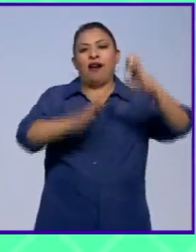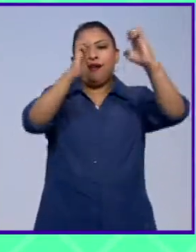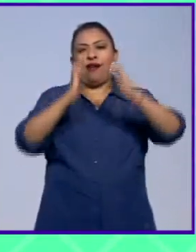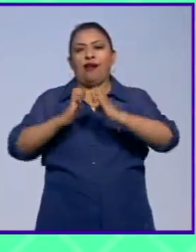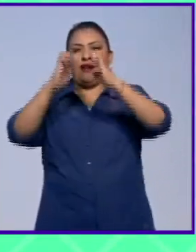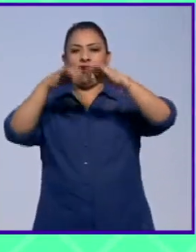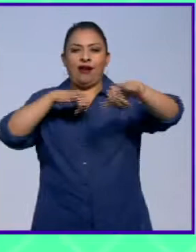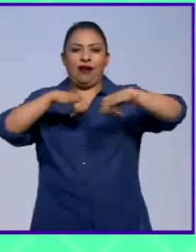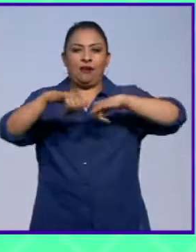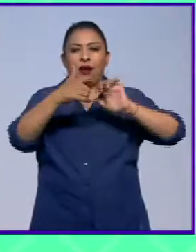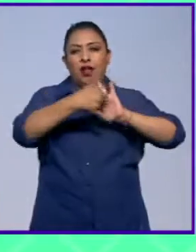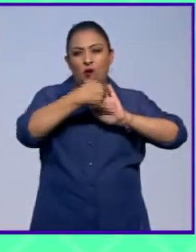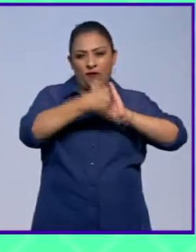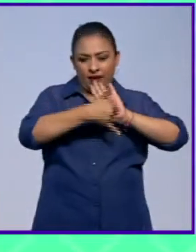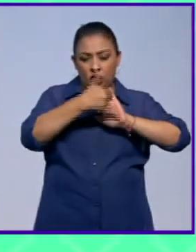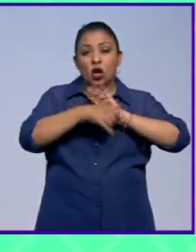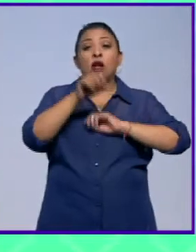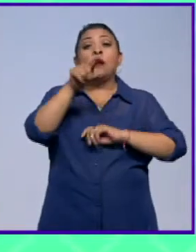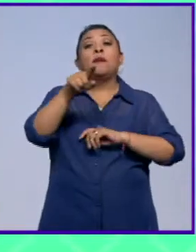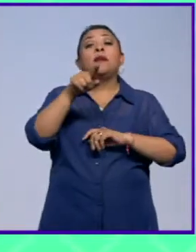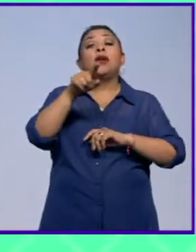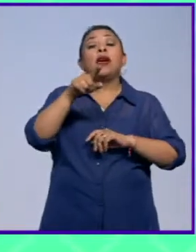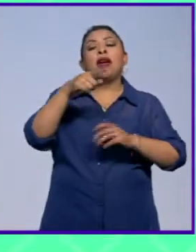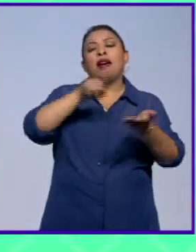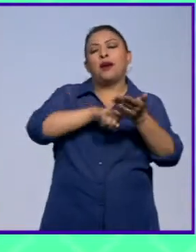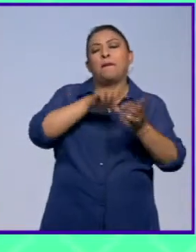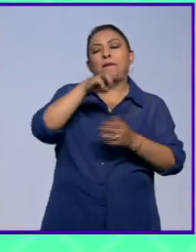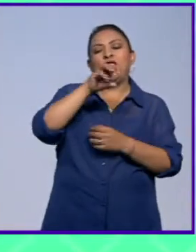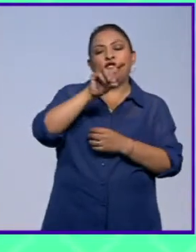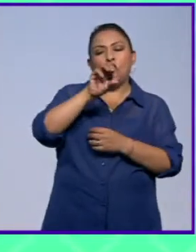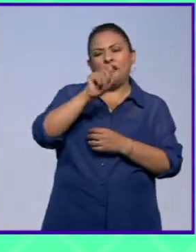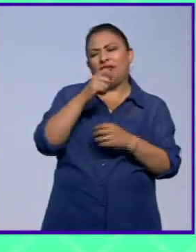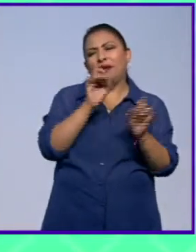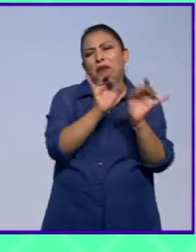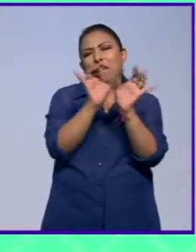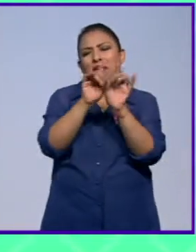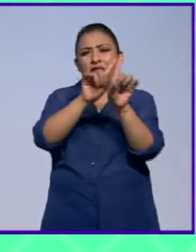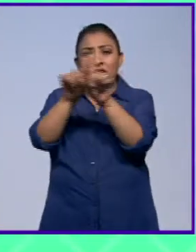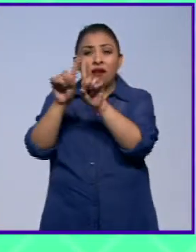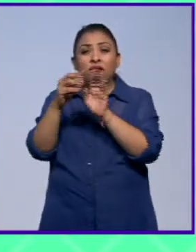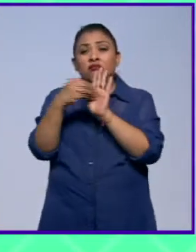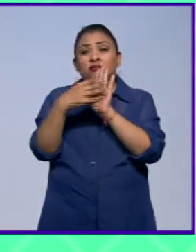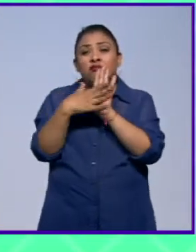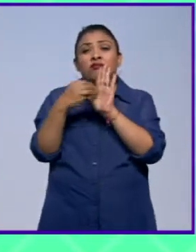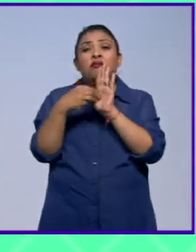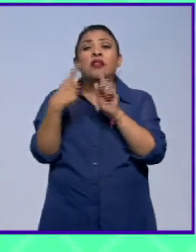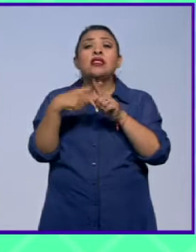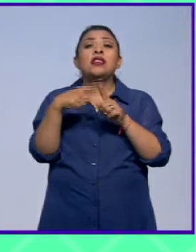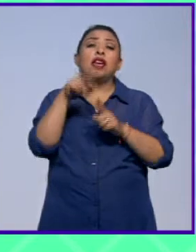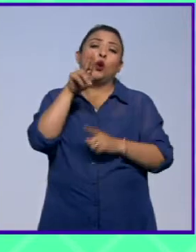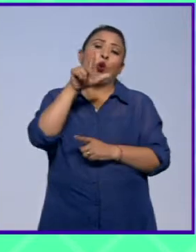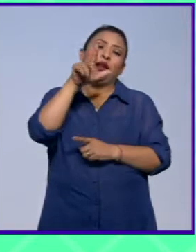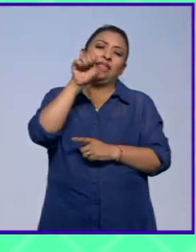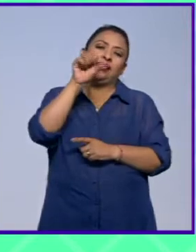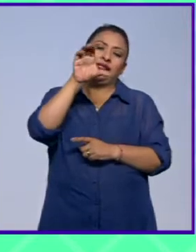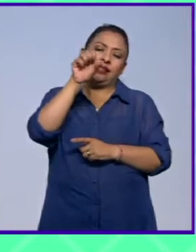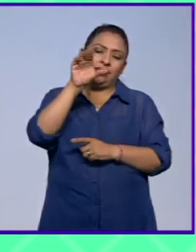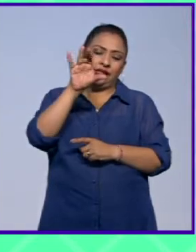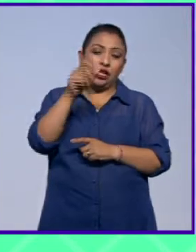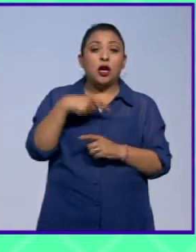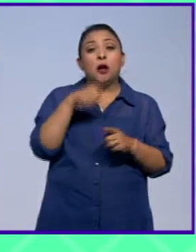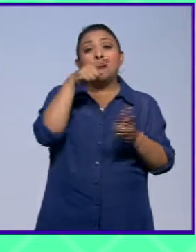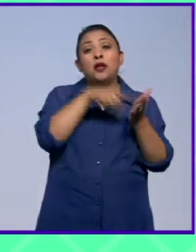Nueva York, los refugiados en Medio Oriente, entre otros sucesos, fueron registrados por Ulises Castellanos de 1985